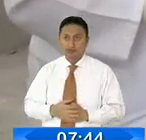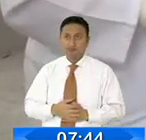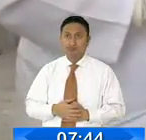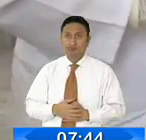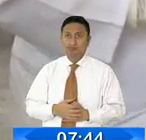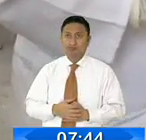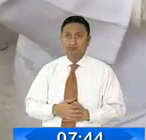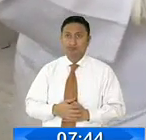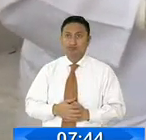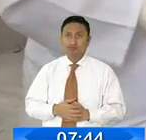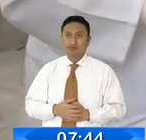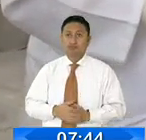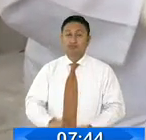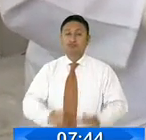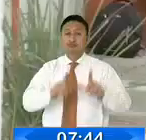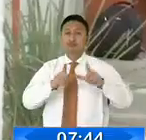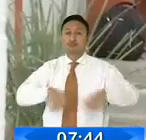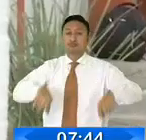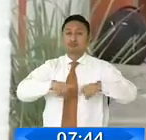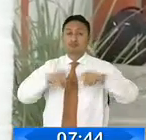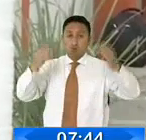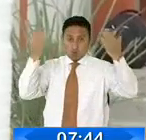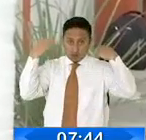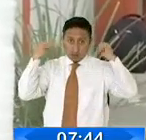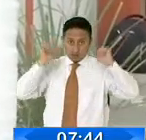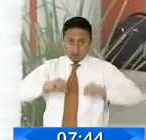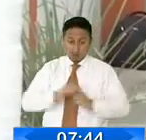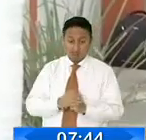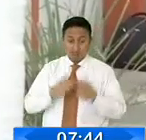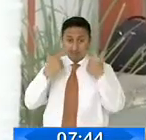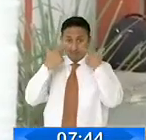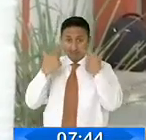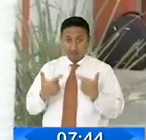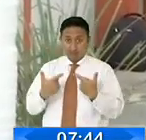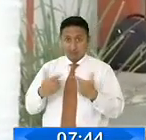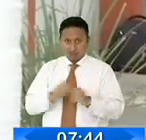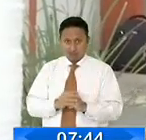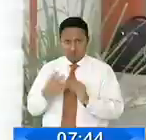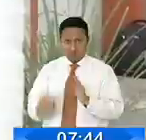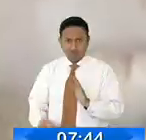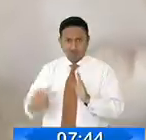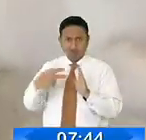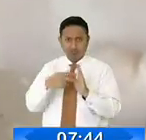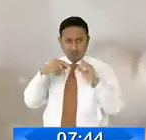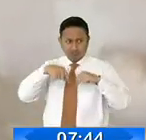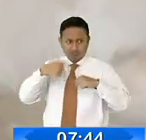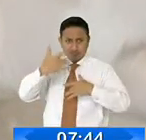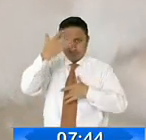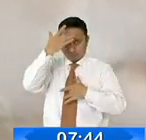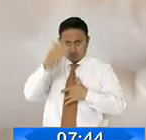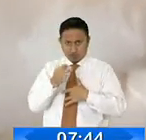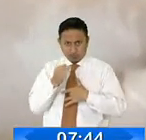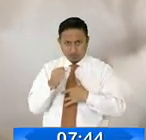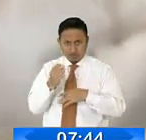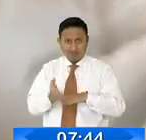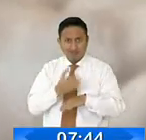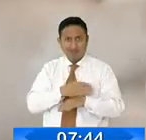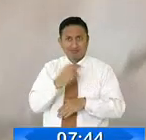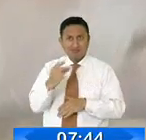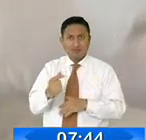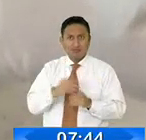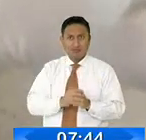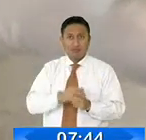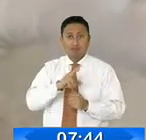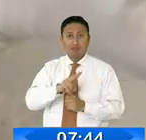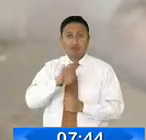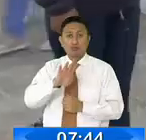Seis sectores más de Guayaquil cuentan con vigilancia epidemiológica activa para detectar casos de COVID-19 y así 24